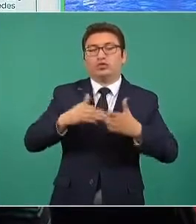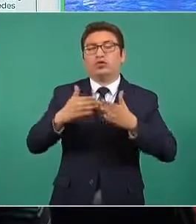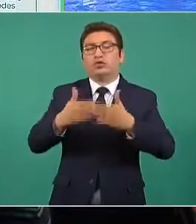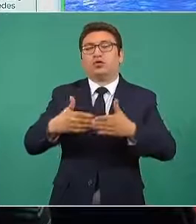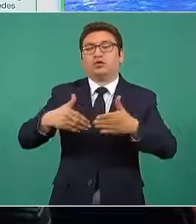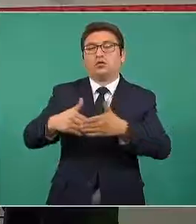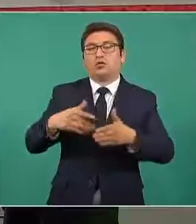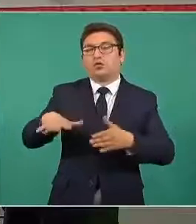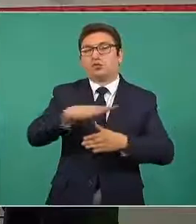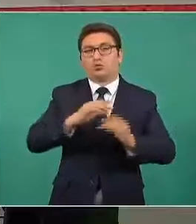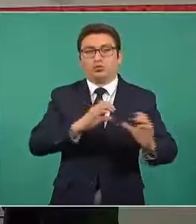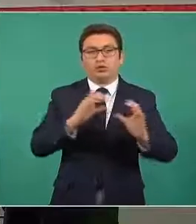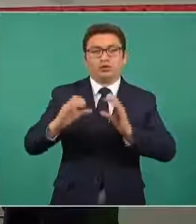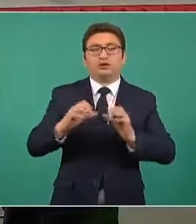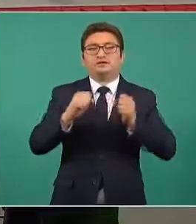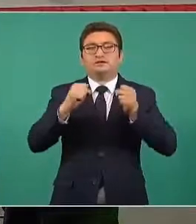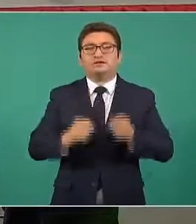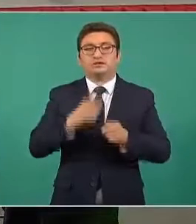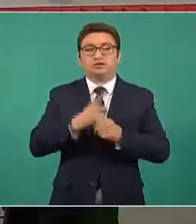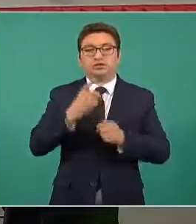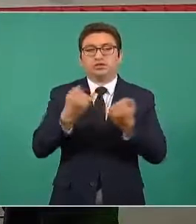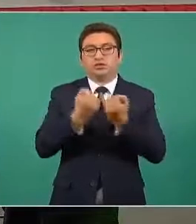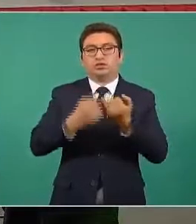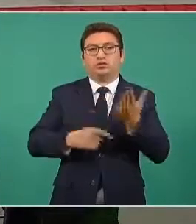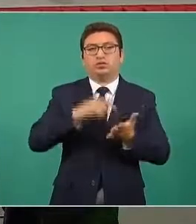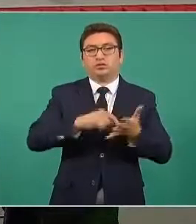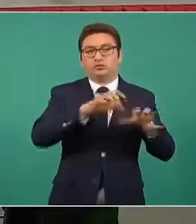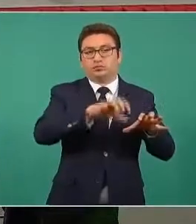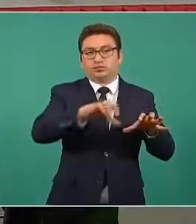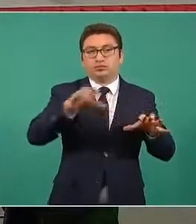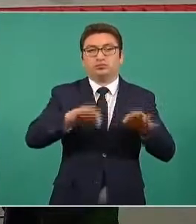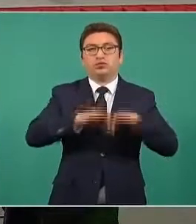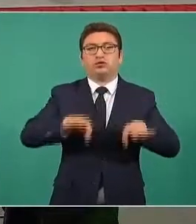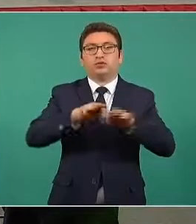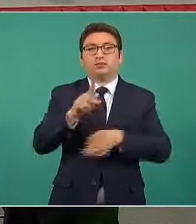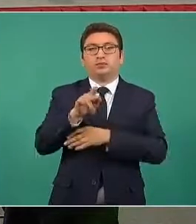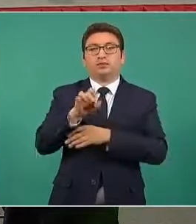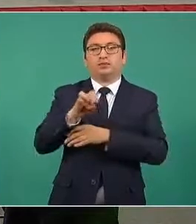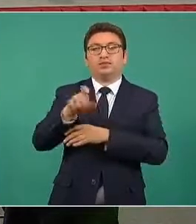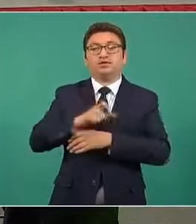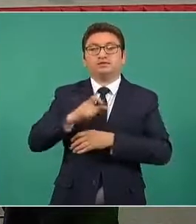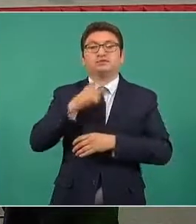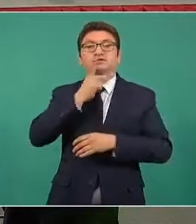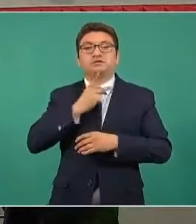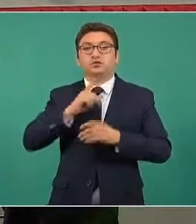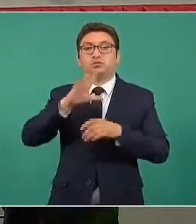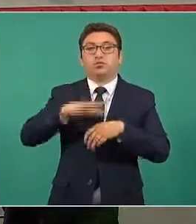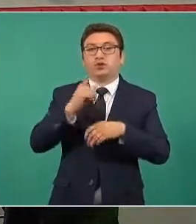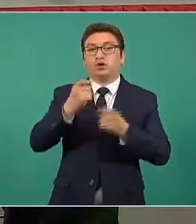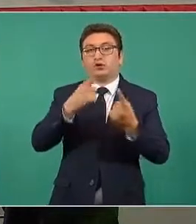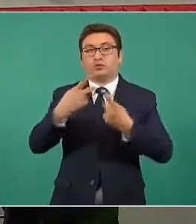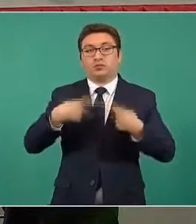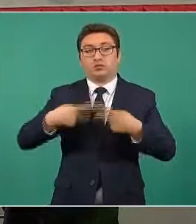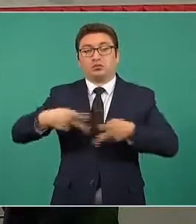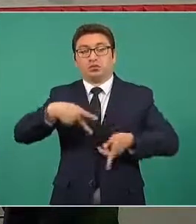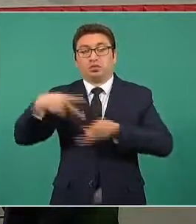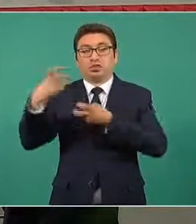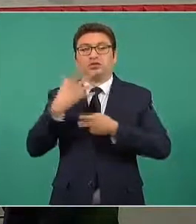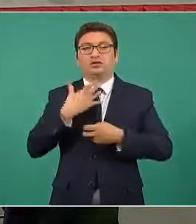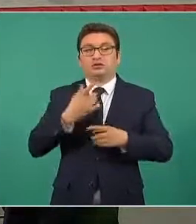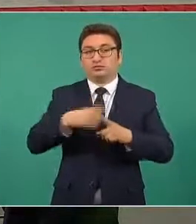hacemos es, desde luego, dar seguridad a instalaciones estratégicas de Pemex contra el mercado ilícito de combustible y operaciones